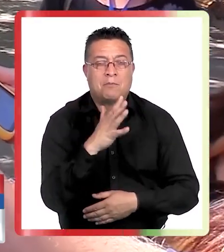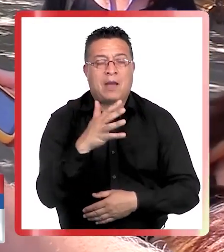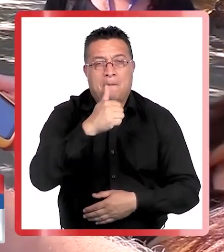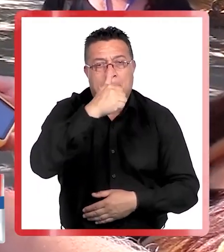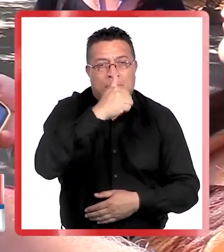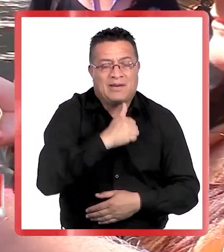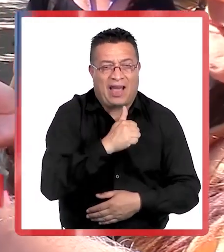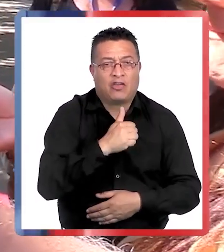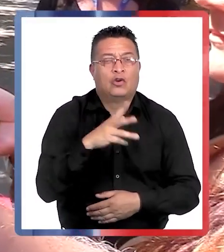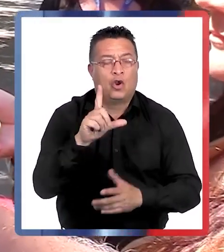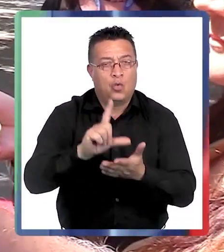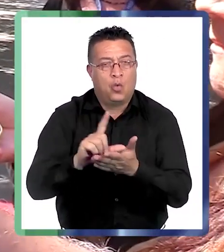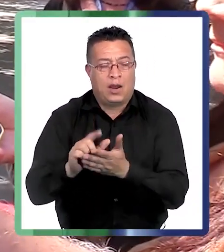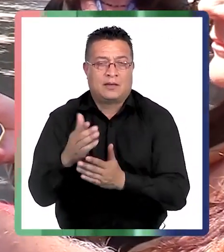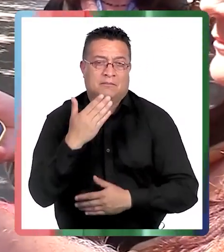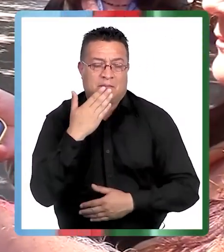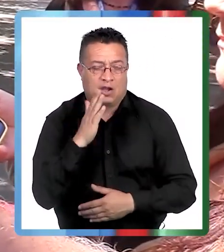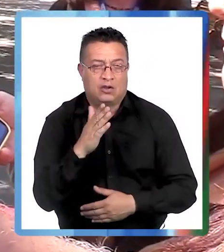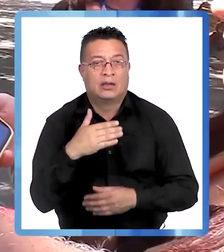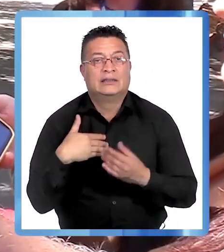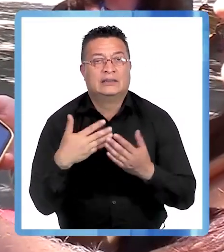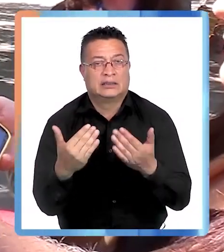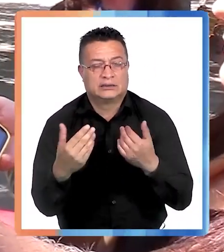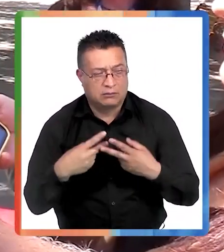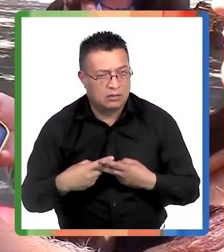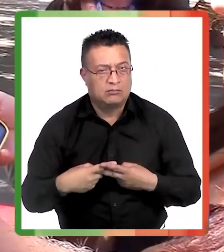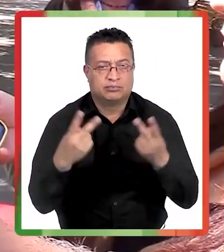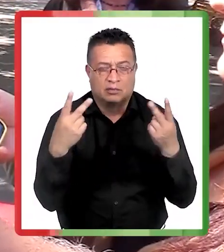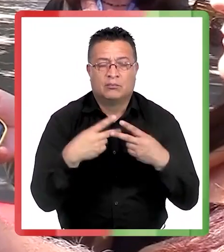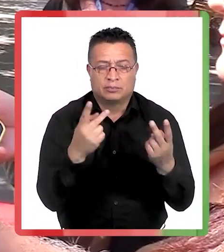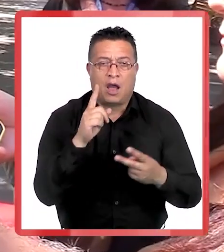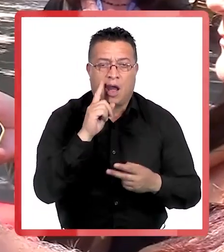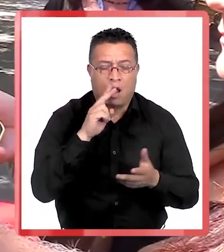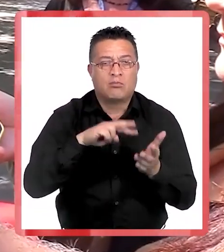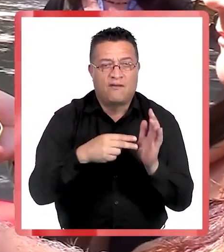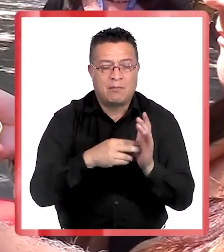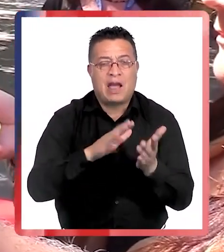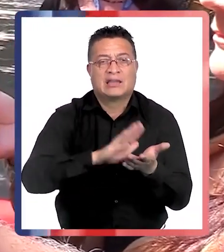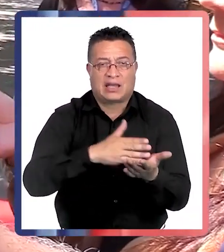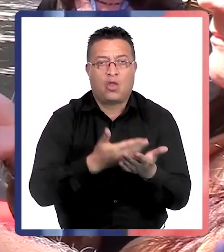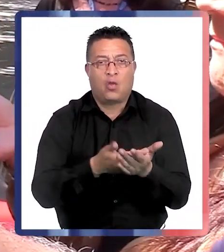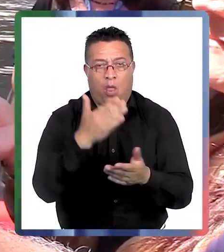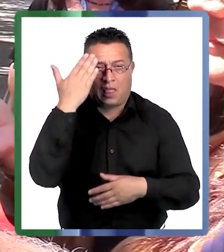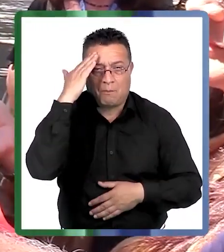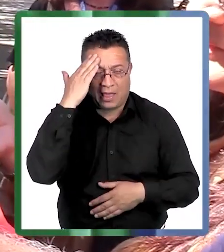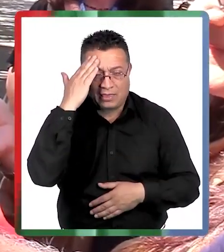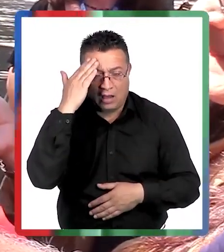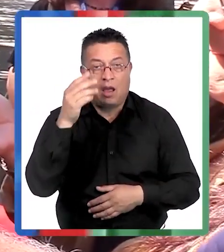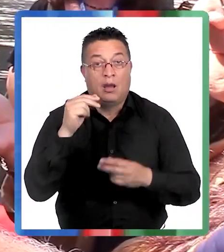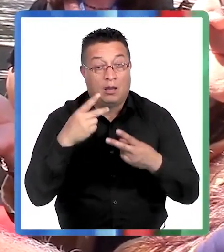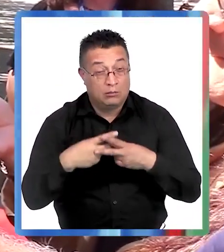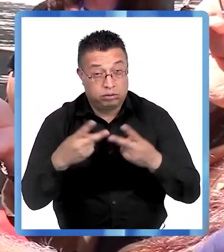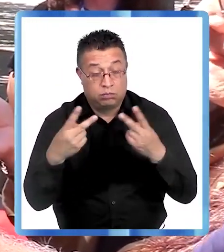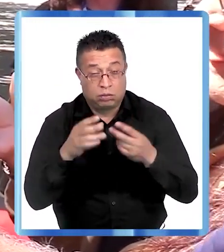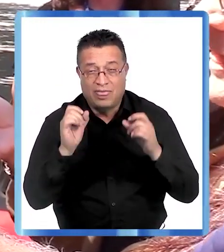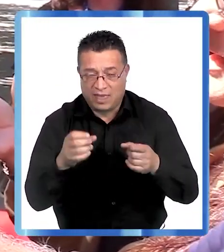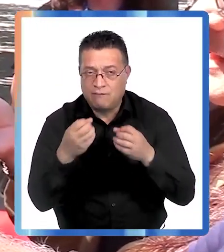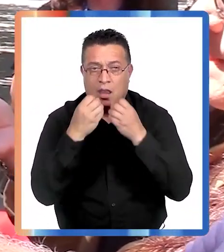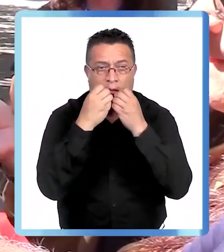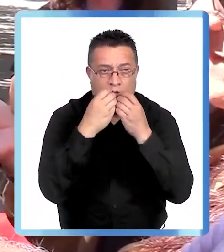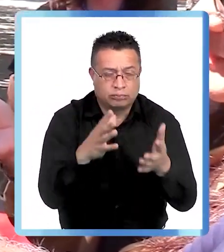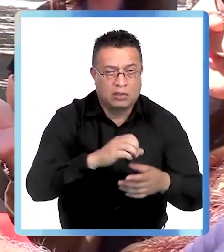privada y en un lugar más acogedor. Necesitamos visibilizar que hay un problema de salud mental y para visibilizar necesitamos hablarlo,